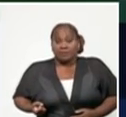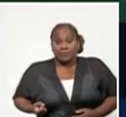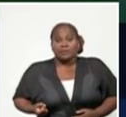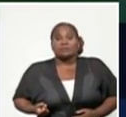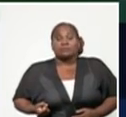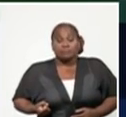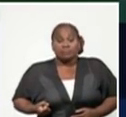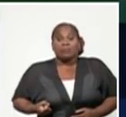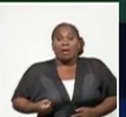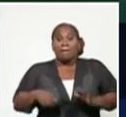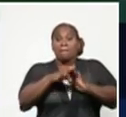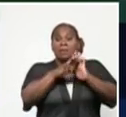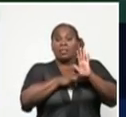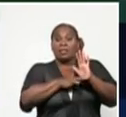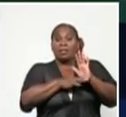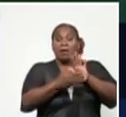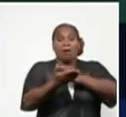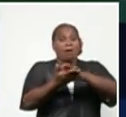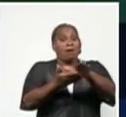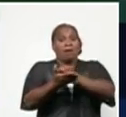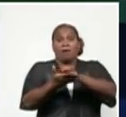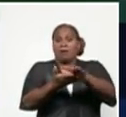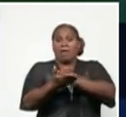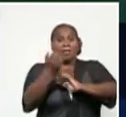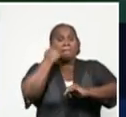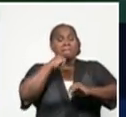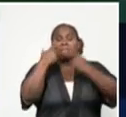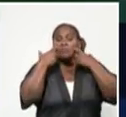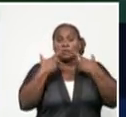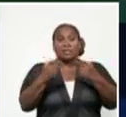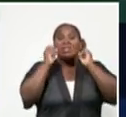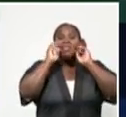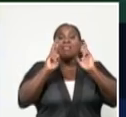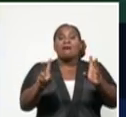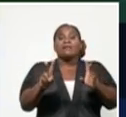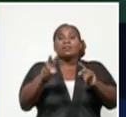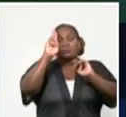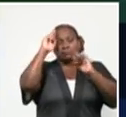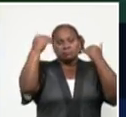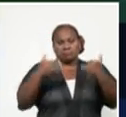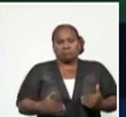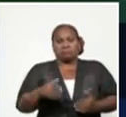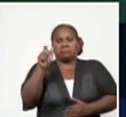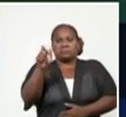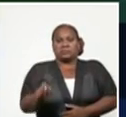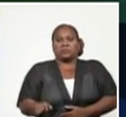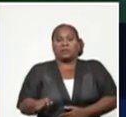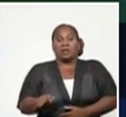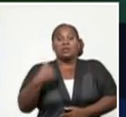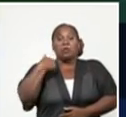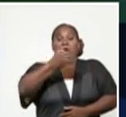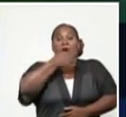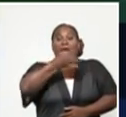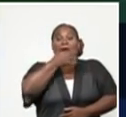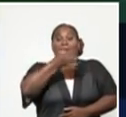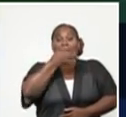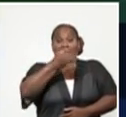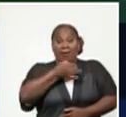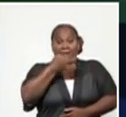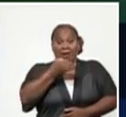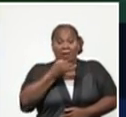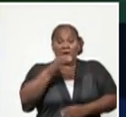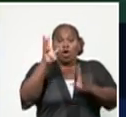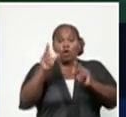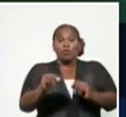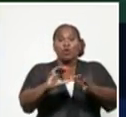porque nada supera la salud y la vida de las personas. Yo lo refería, el número de casos exponencial, el número de